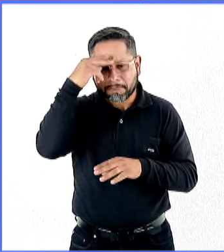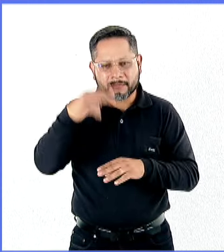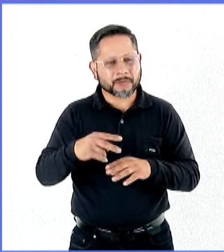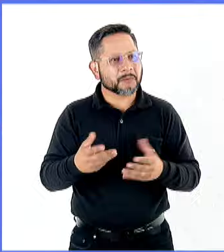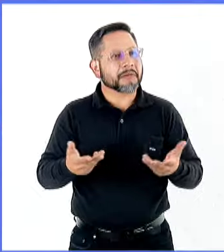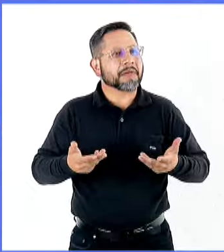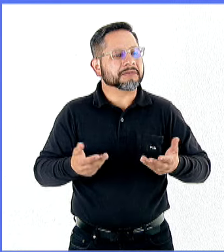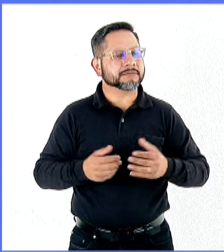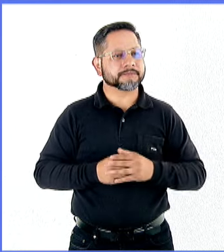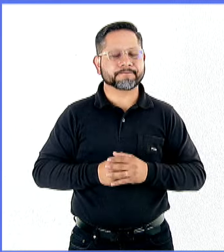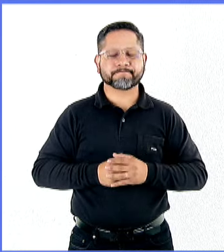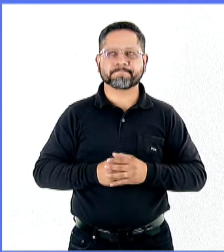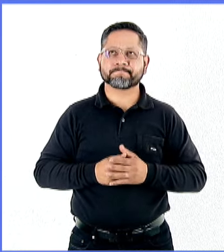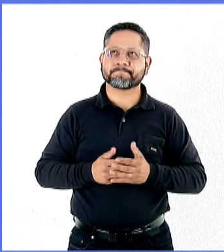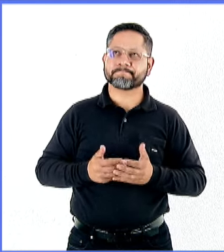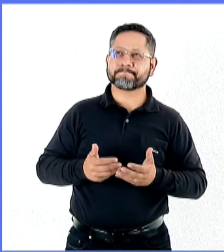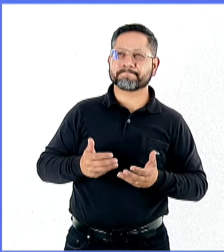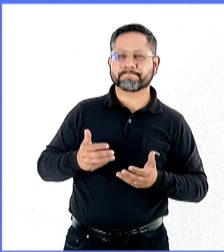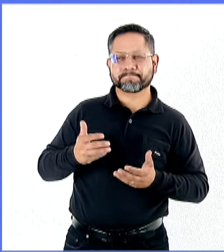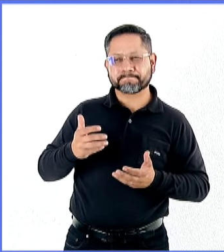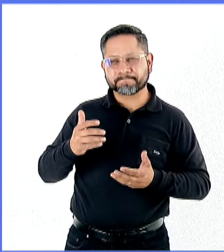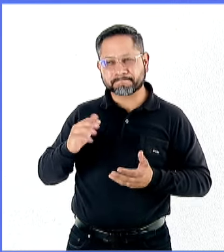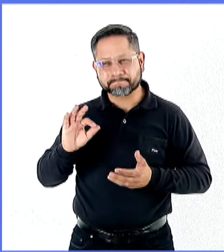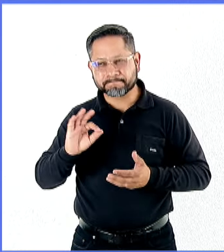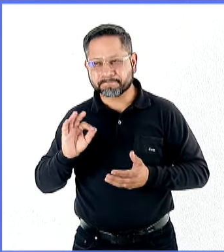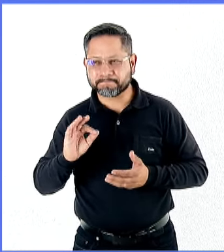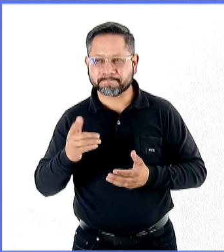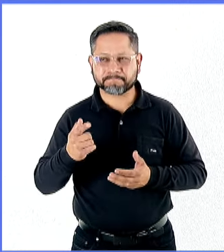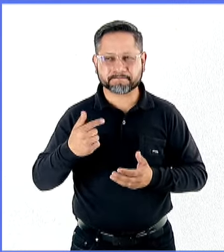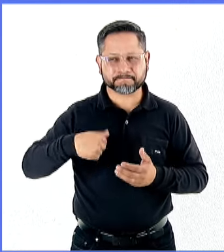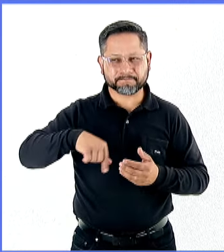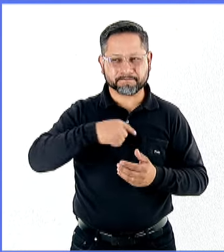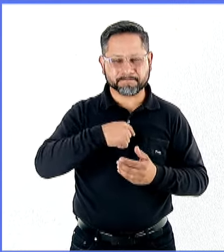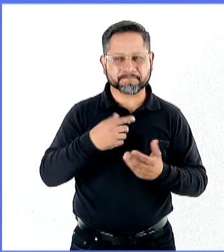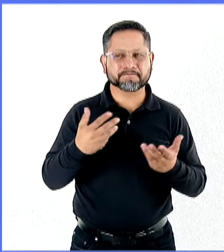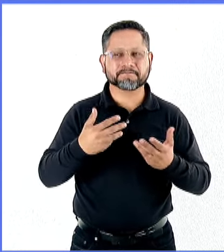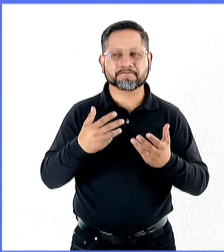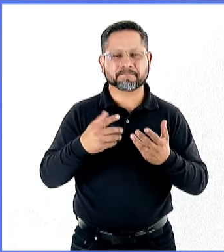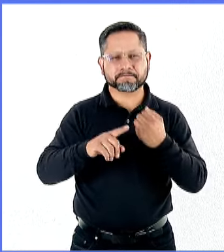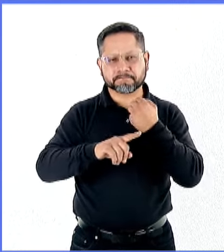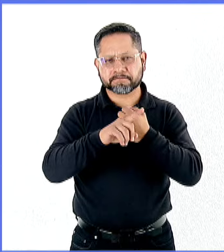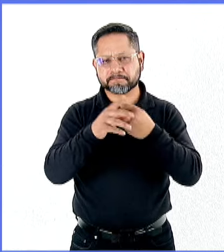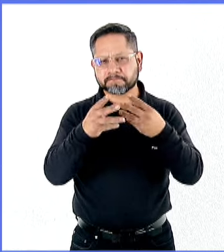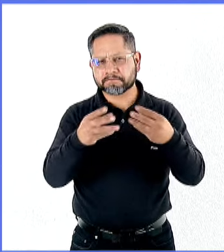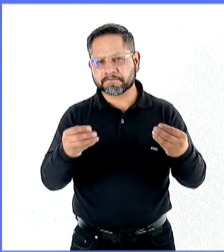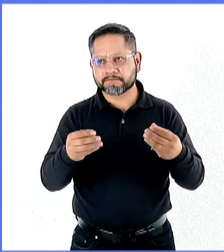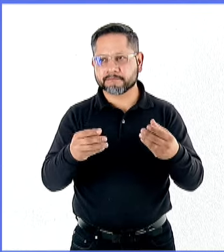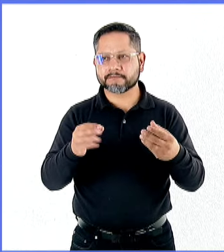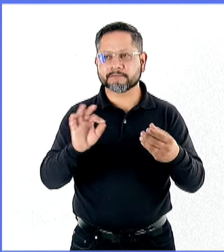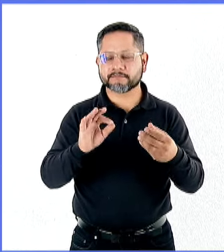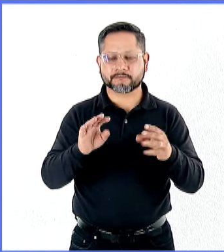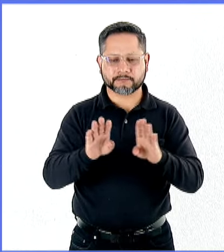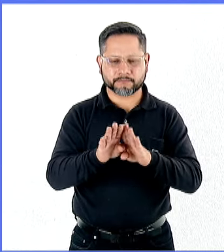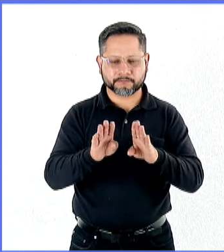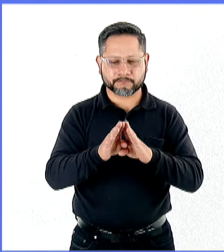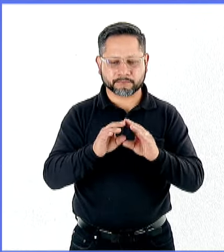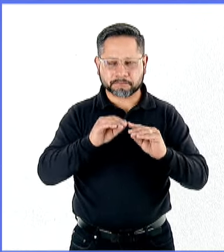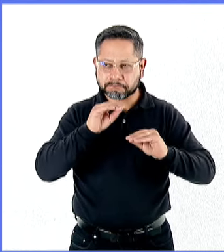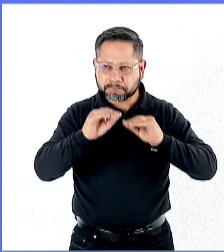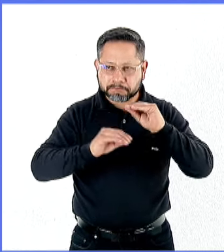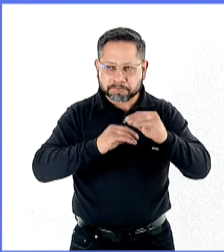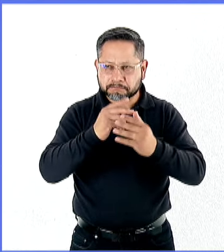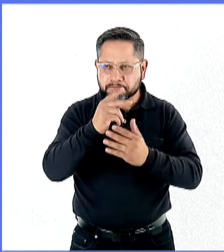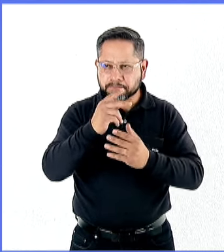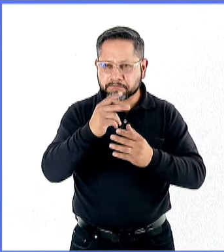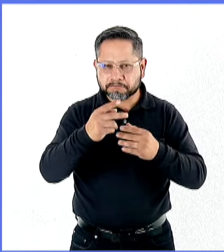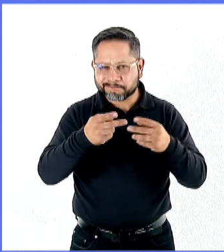Bueno, las alternativas es, digamos, consolidar un modelo de exportación, que como